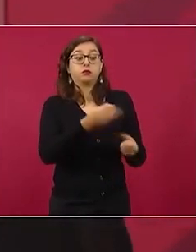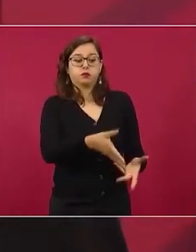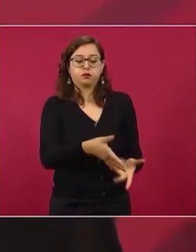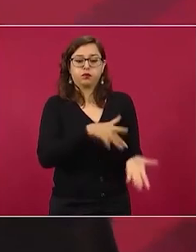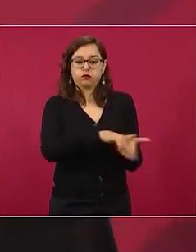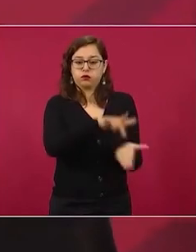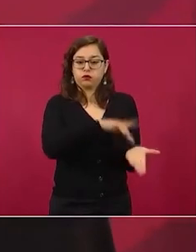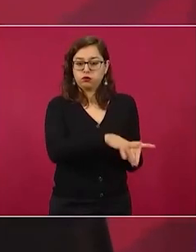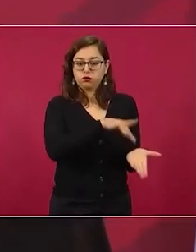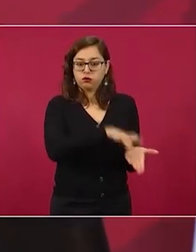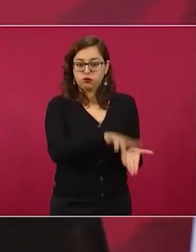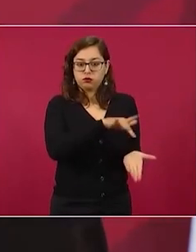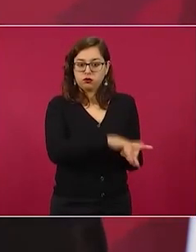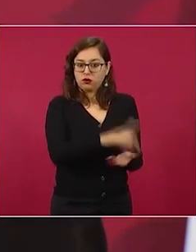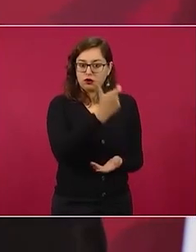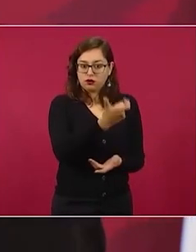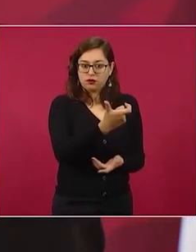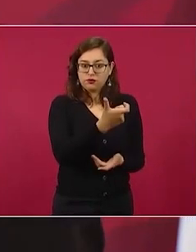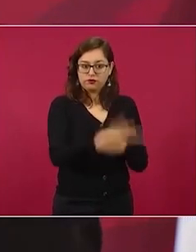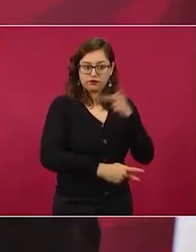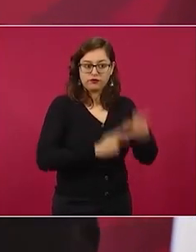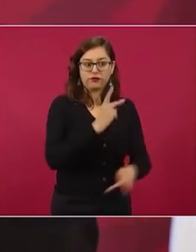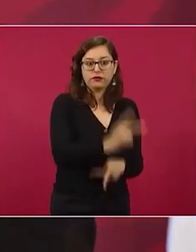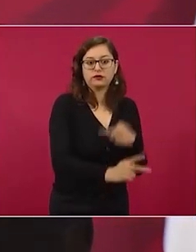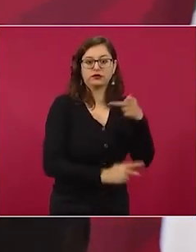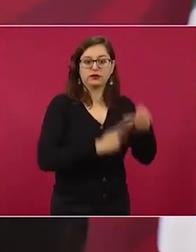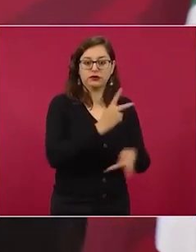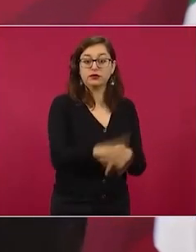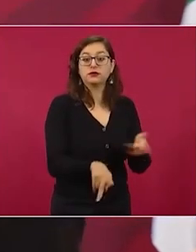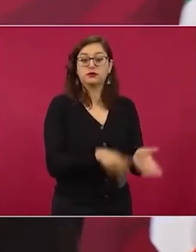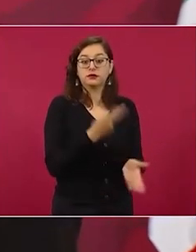les dieron dinero